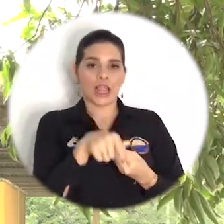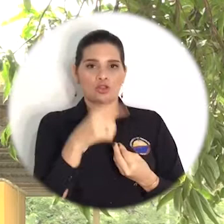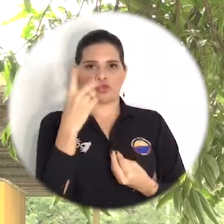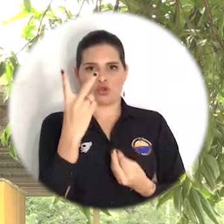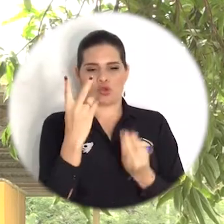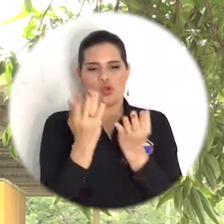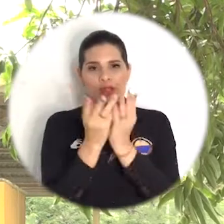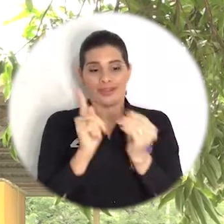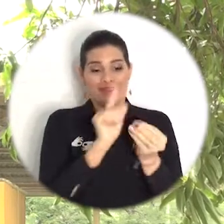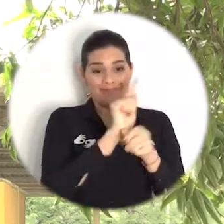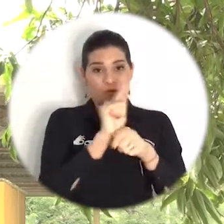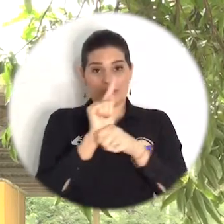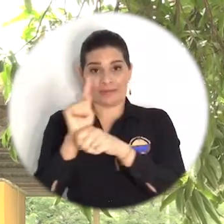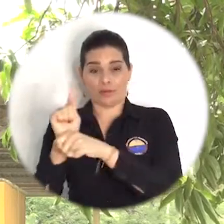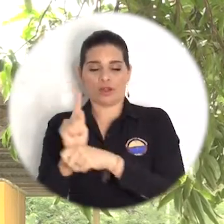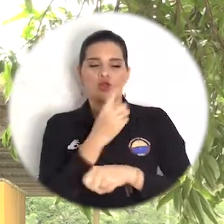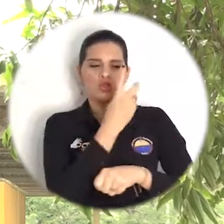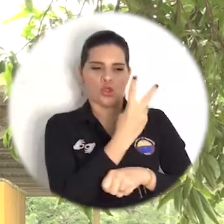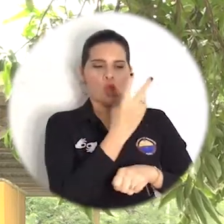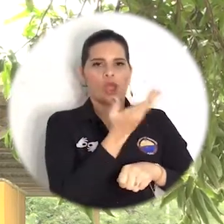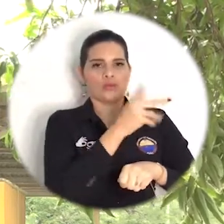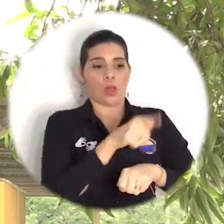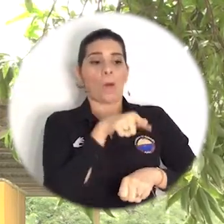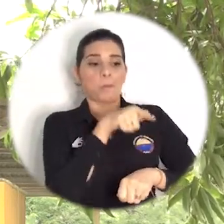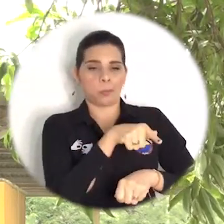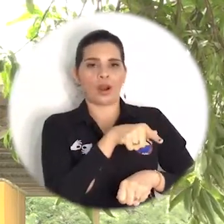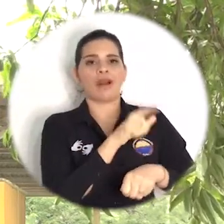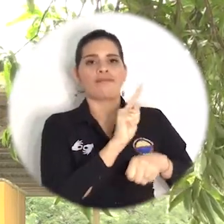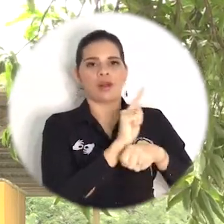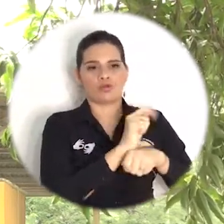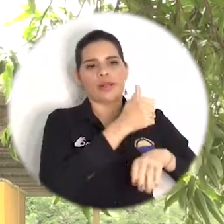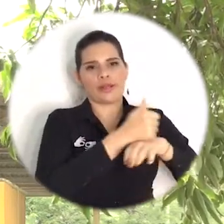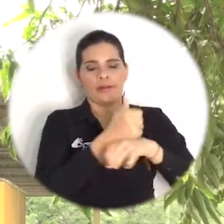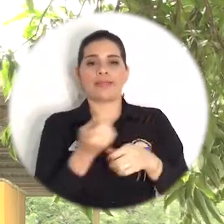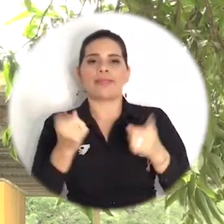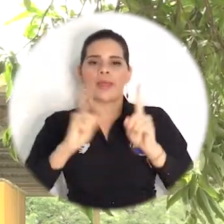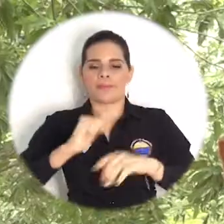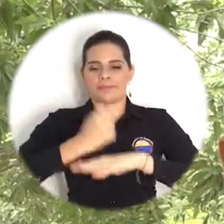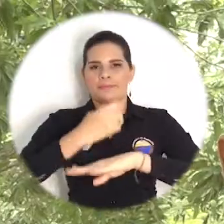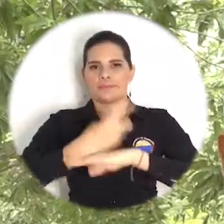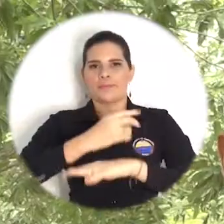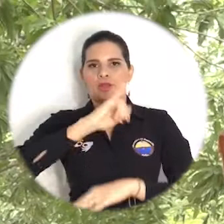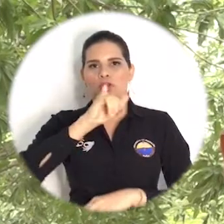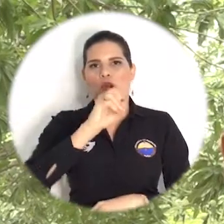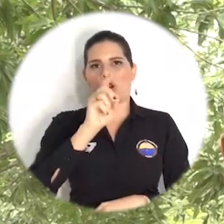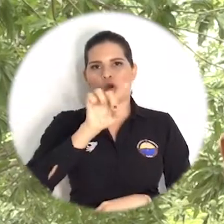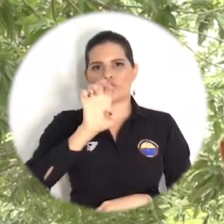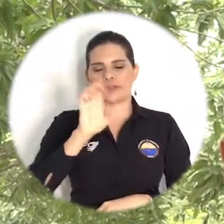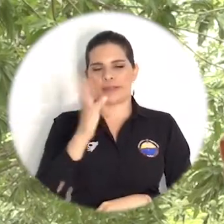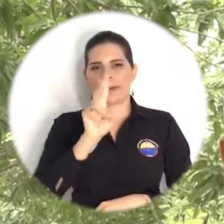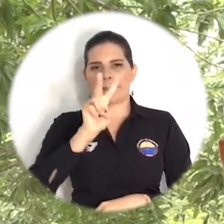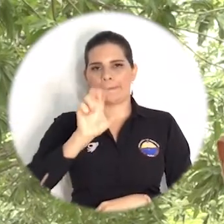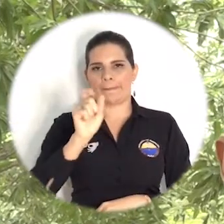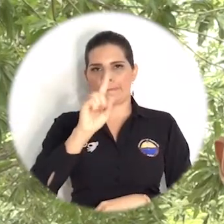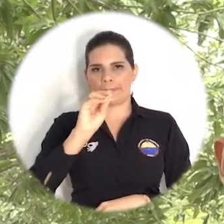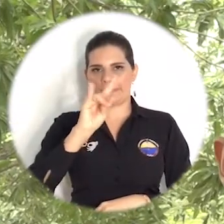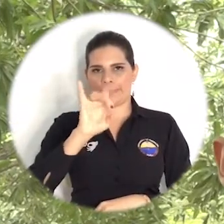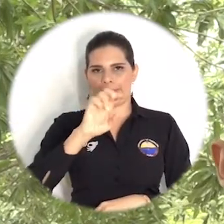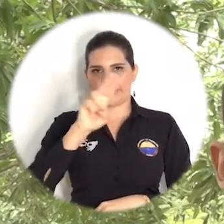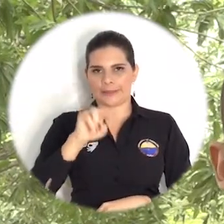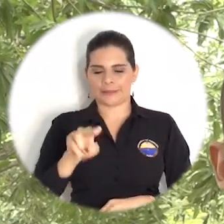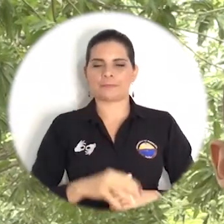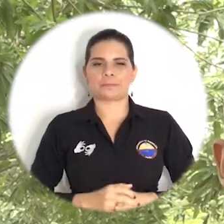estudiantes por facultad, con su respectivo decano y nuestro vicerrector, José Vázquez. Existen unas garantías que son